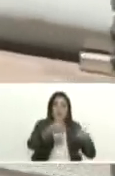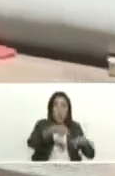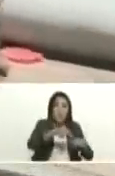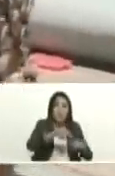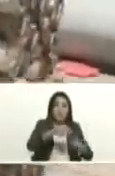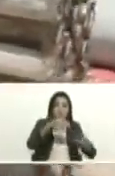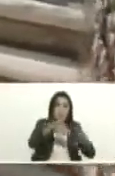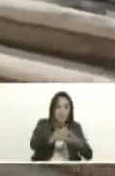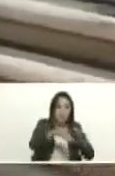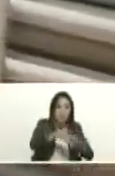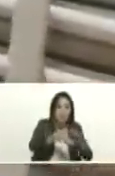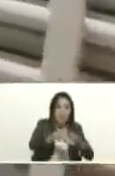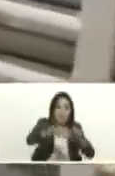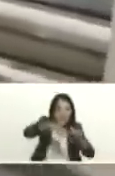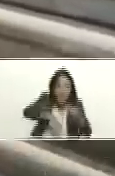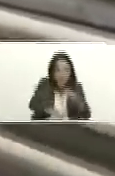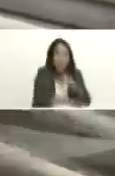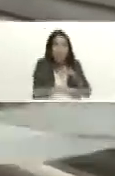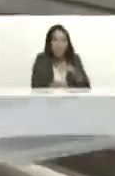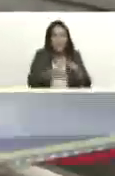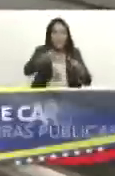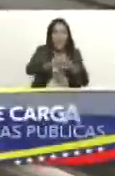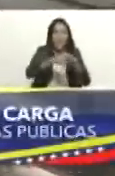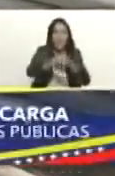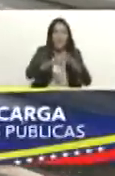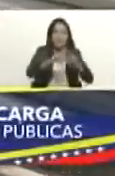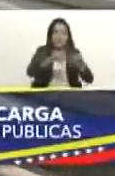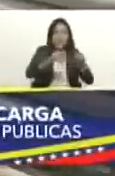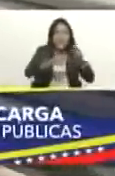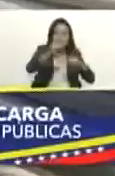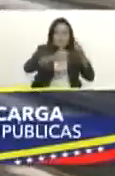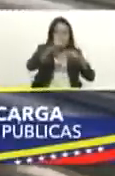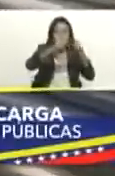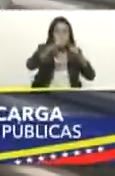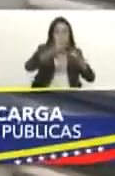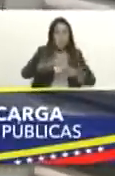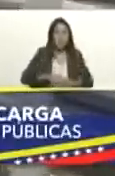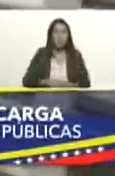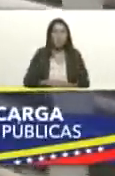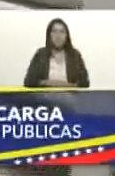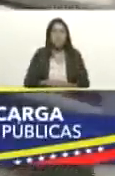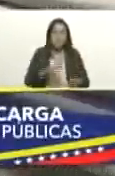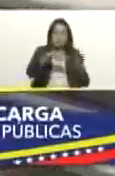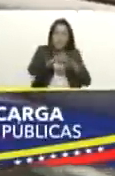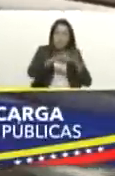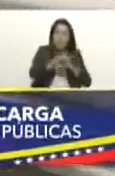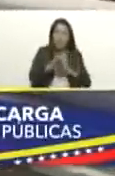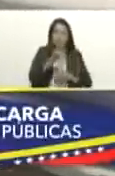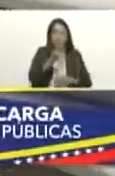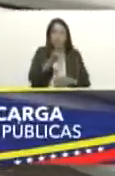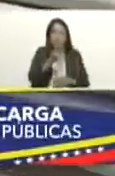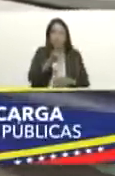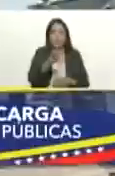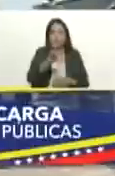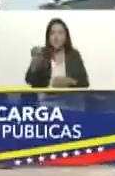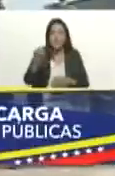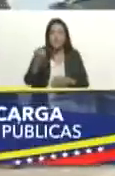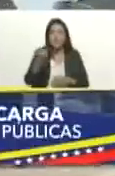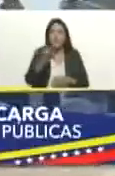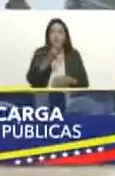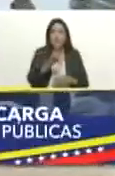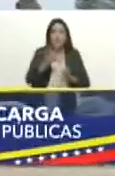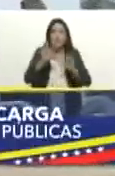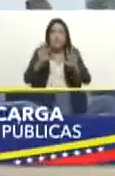debajo de esta cubierta eso quiere decir que tendríamos la capacidad para almacenar unos 210 toneladas de